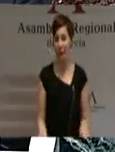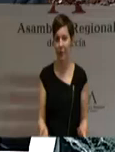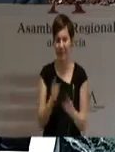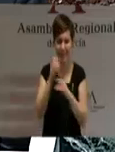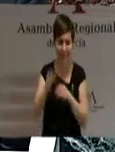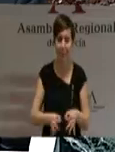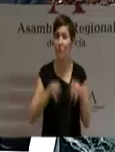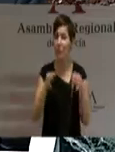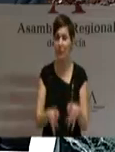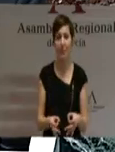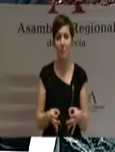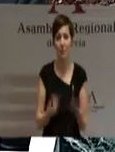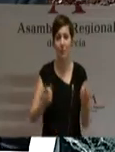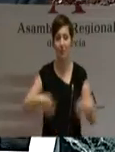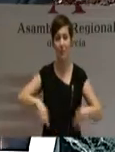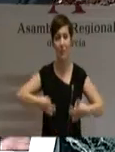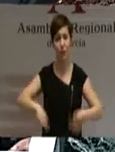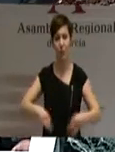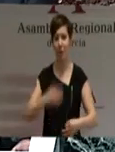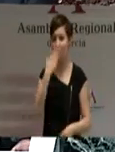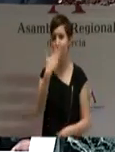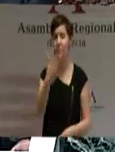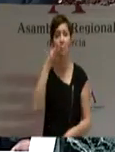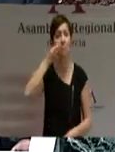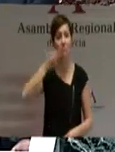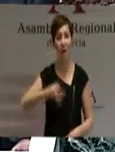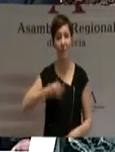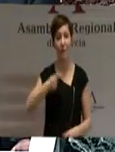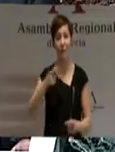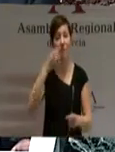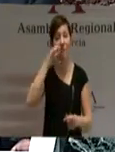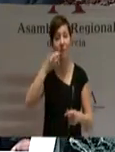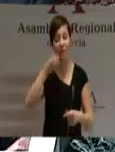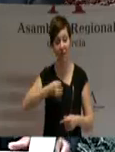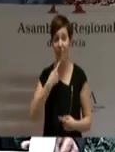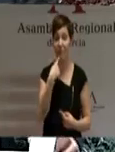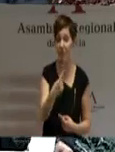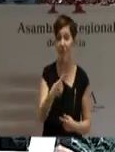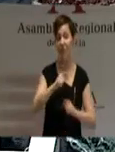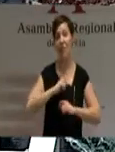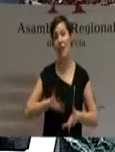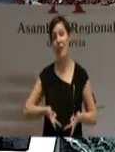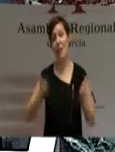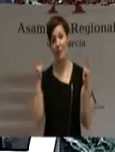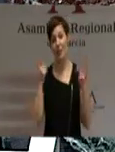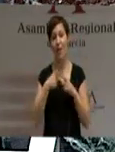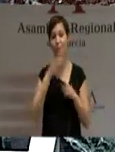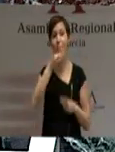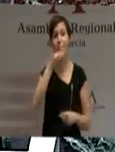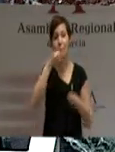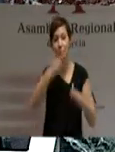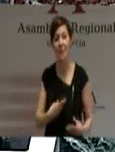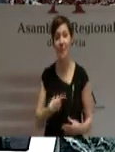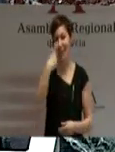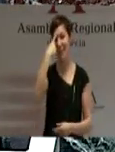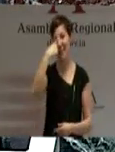simple y sin artificio, porque la verdad nos hace libres y la coherencia nos hace creíbles. De